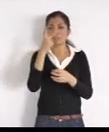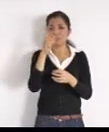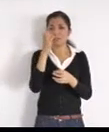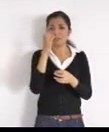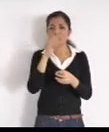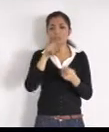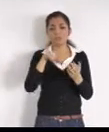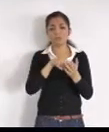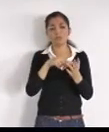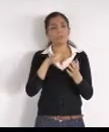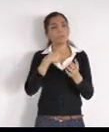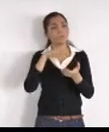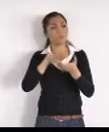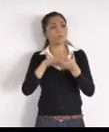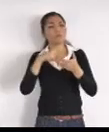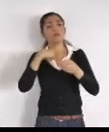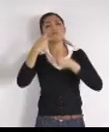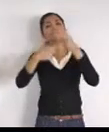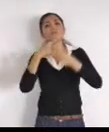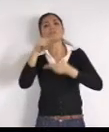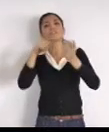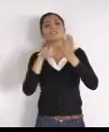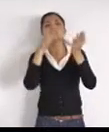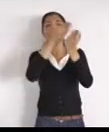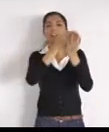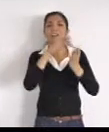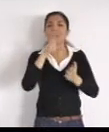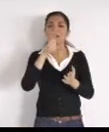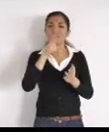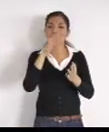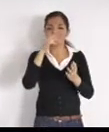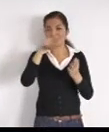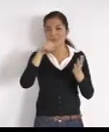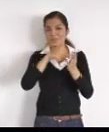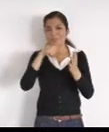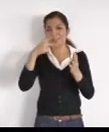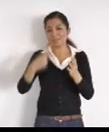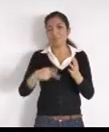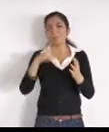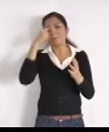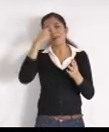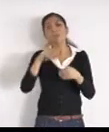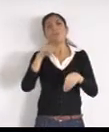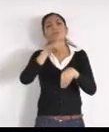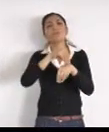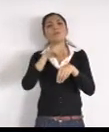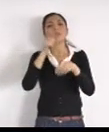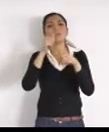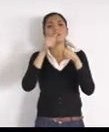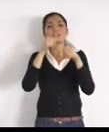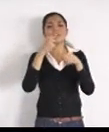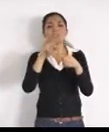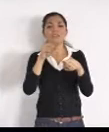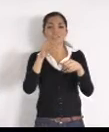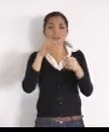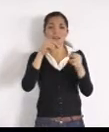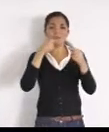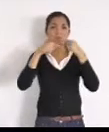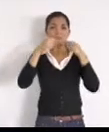el interés, de llegar a un convenio, respecto al pago, del agua potable, encontrando una respuesta, negativa, por parte de la Secretaría, del licenciado David Delgado,